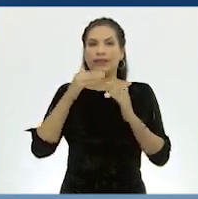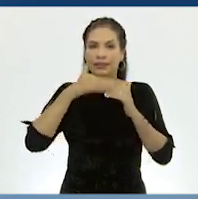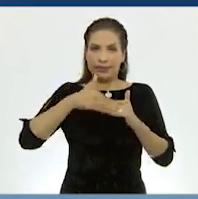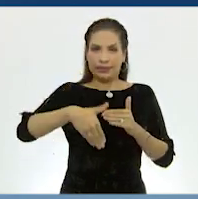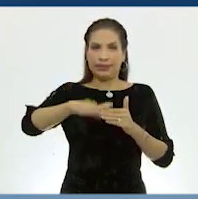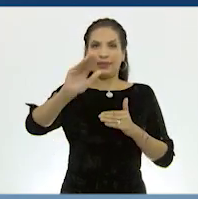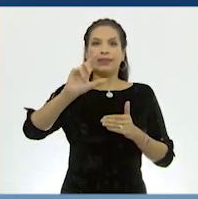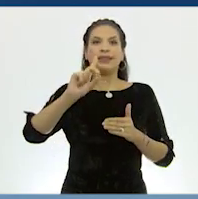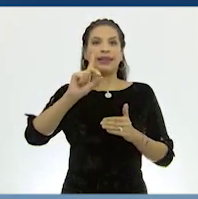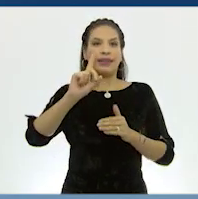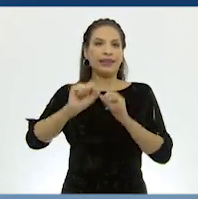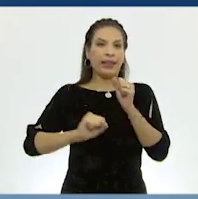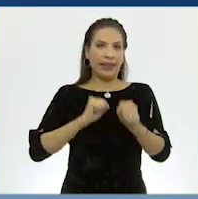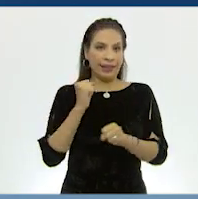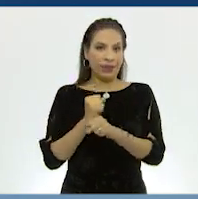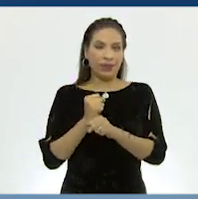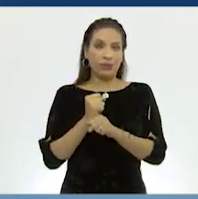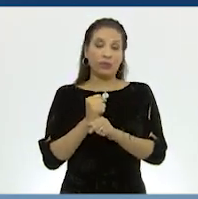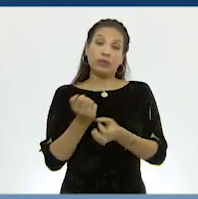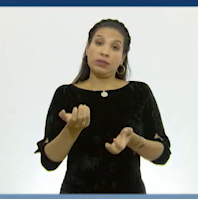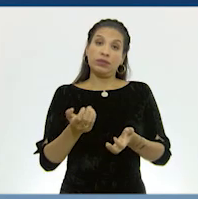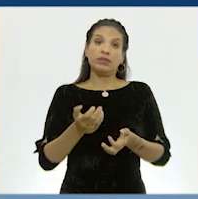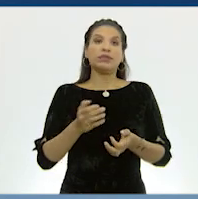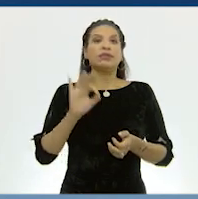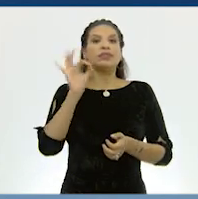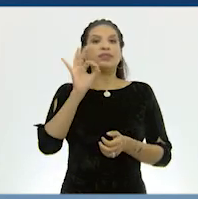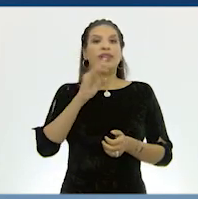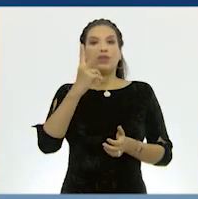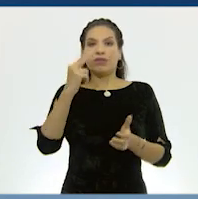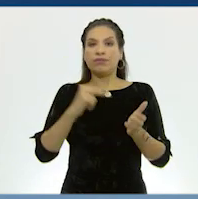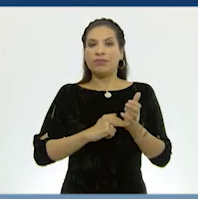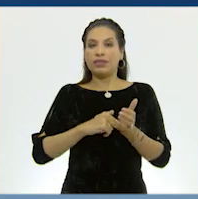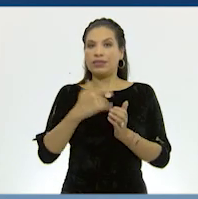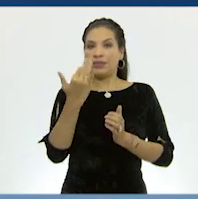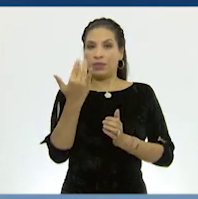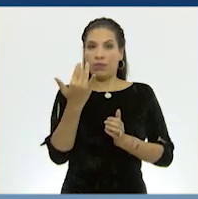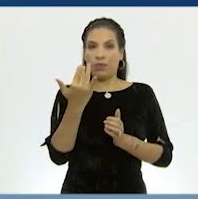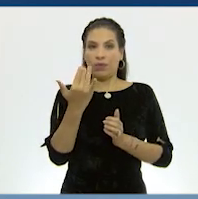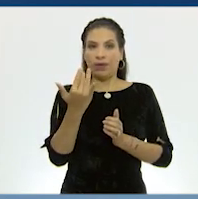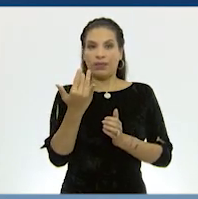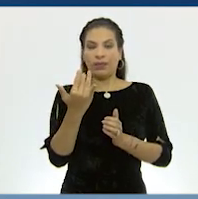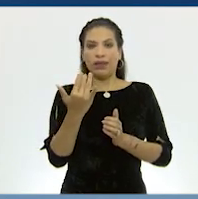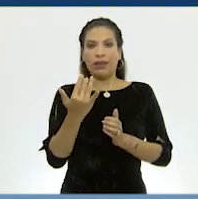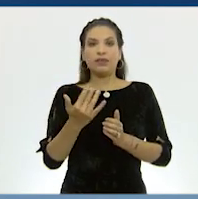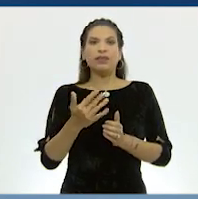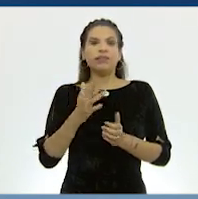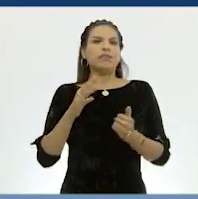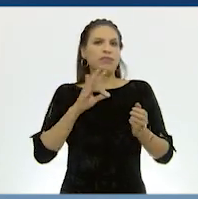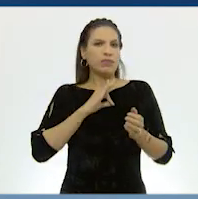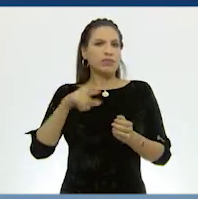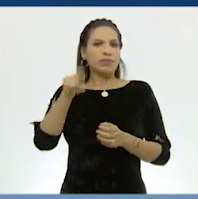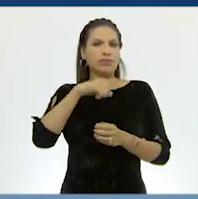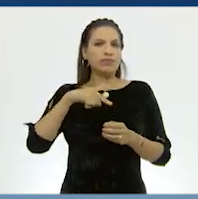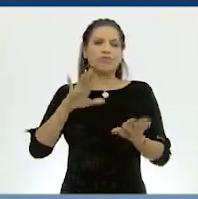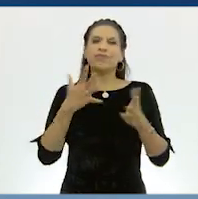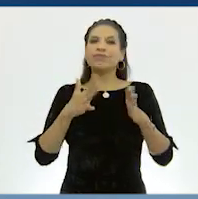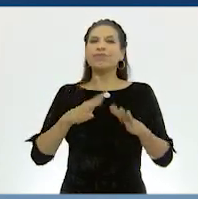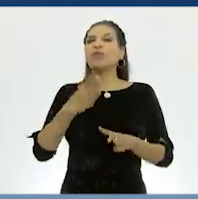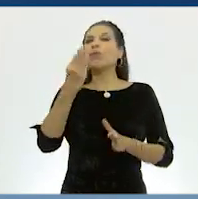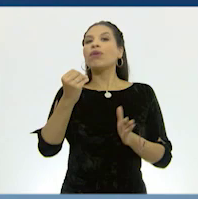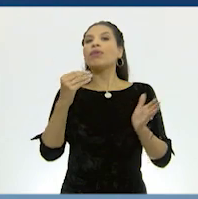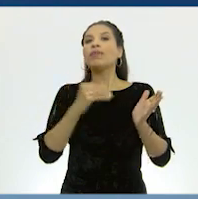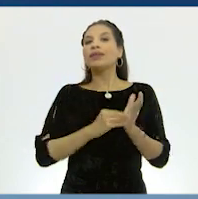siguientes 30 años. O sea que en 2050 vamos a ser como 9